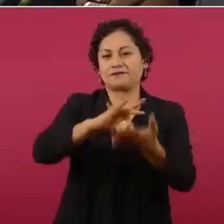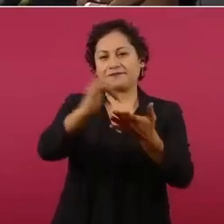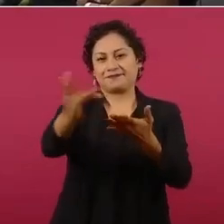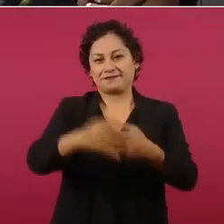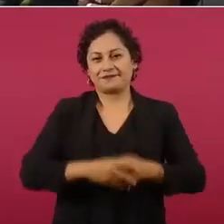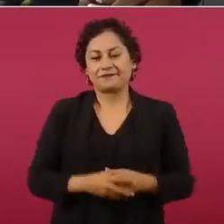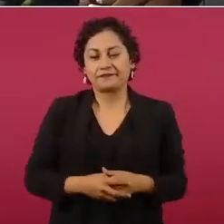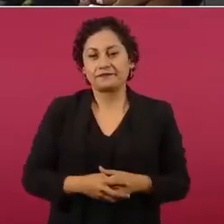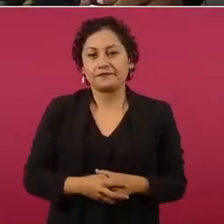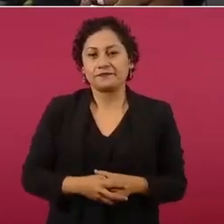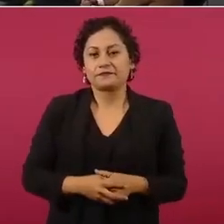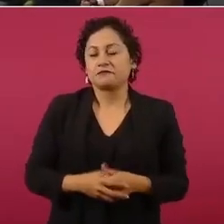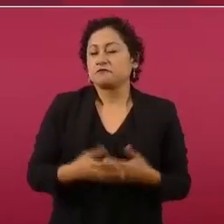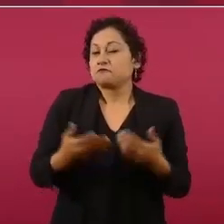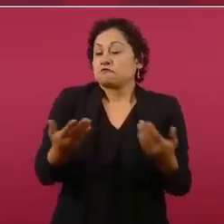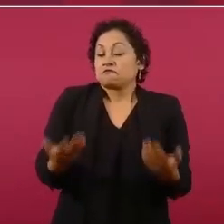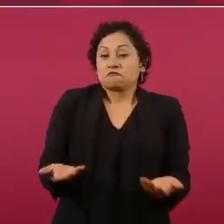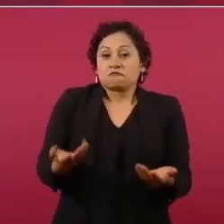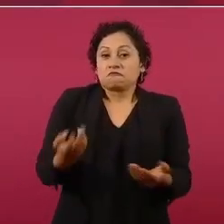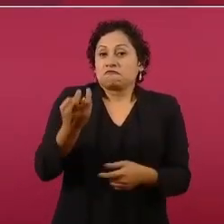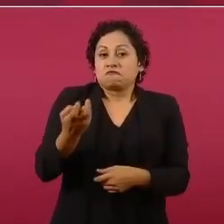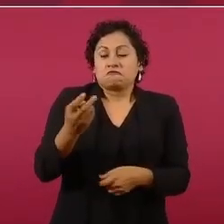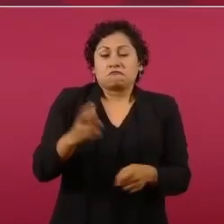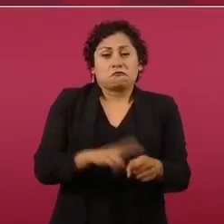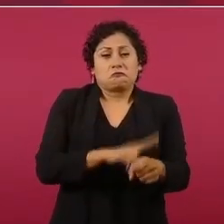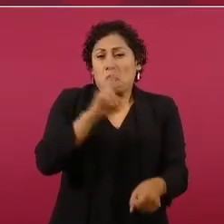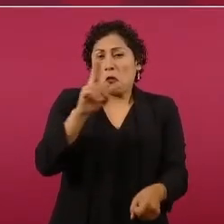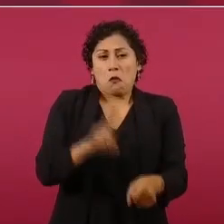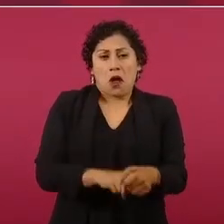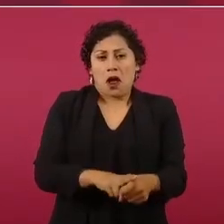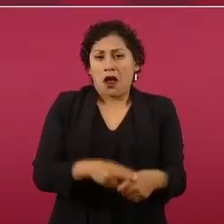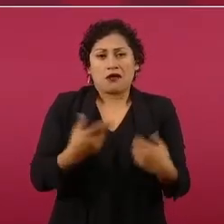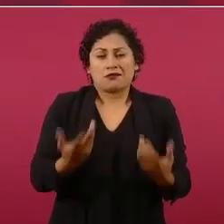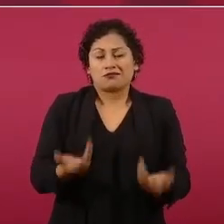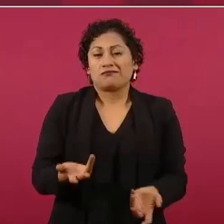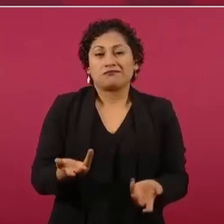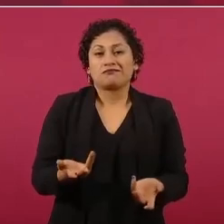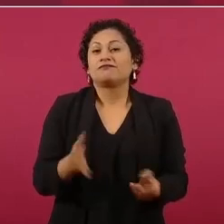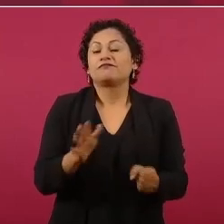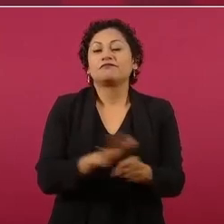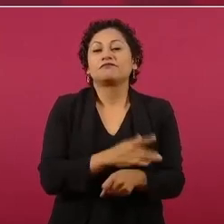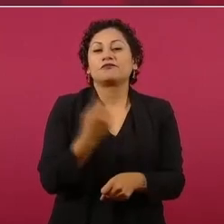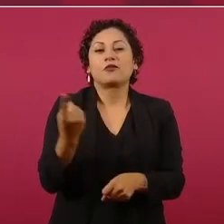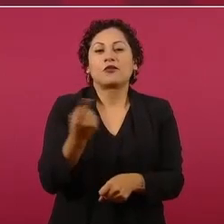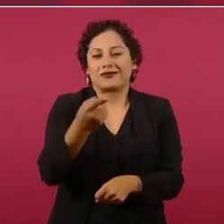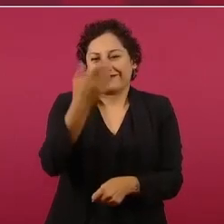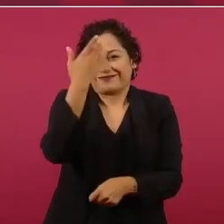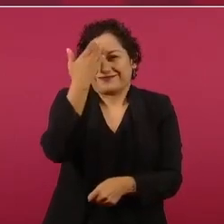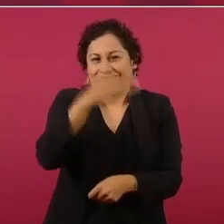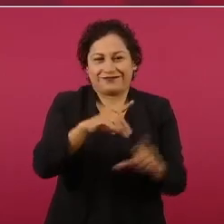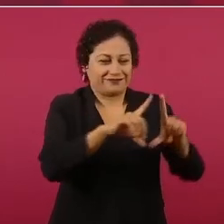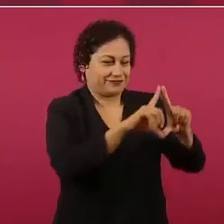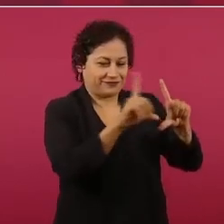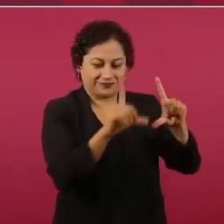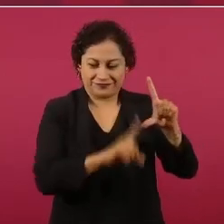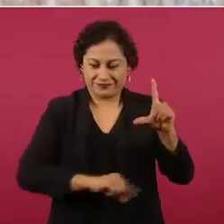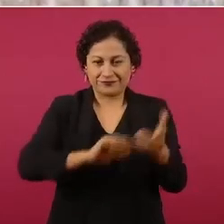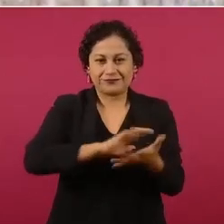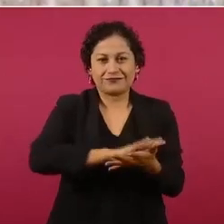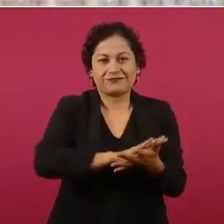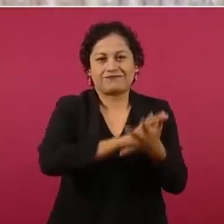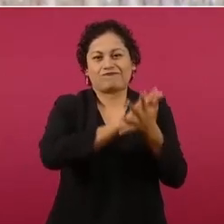normal, porque se está llevando a cabo una transformación, eso no hay que olvidarlo.